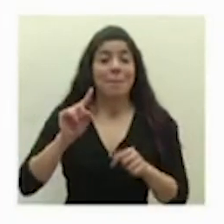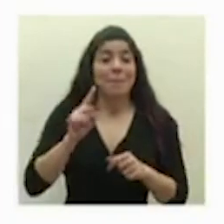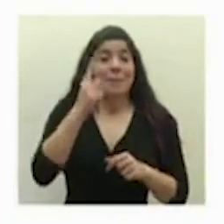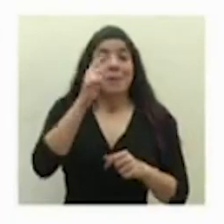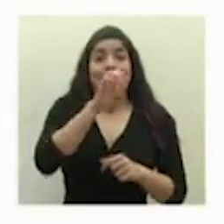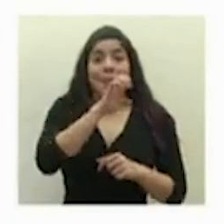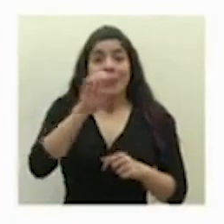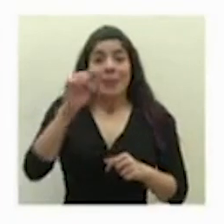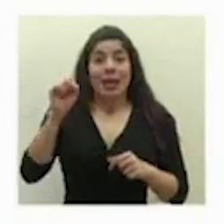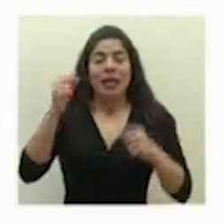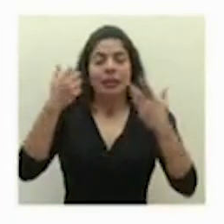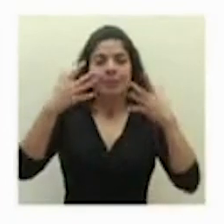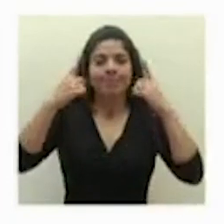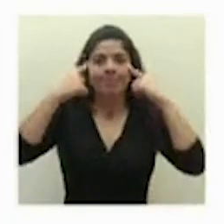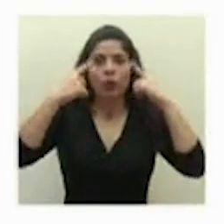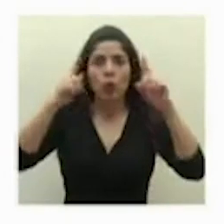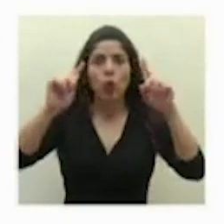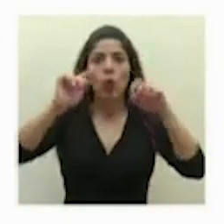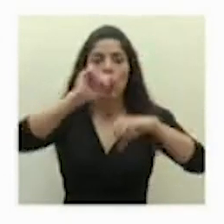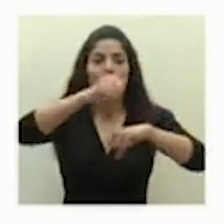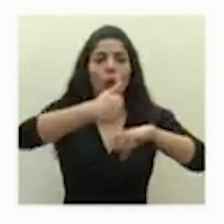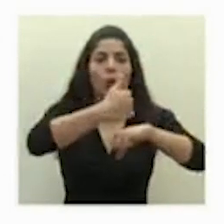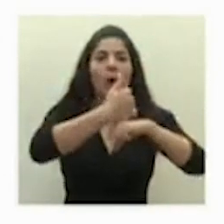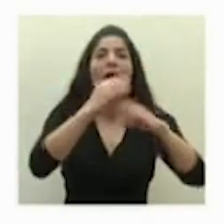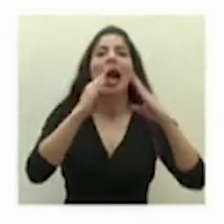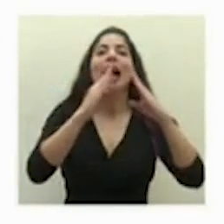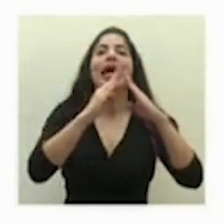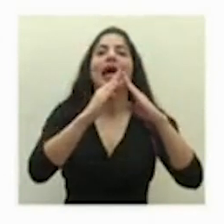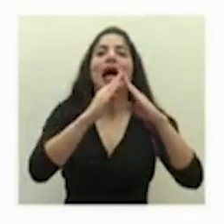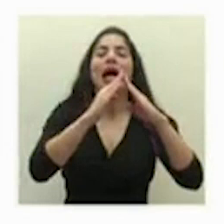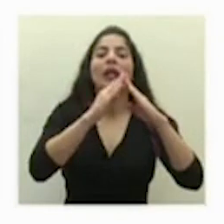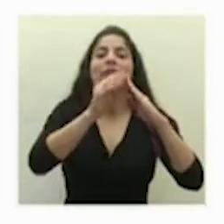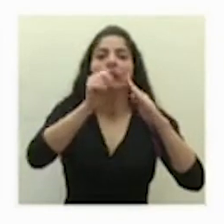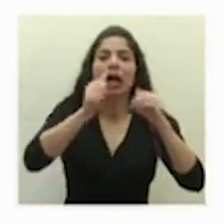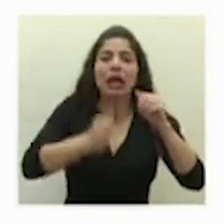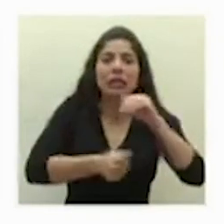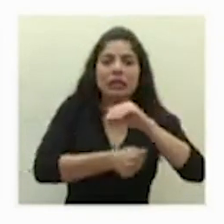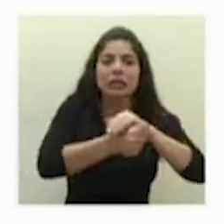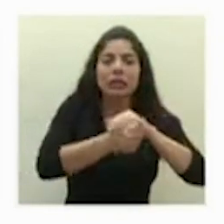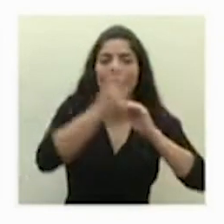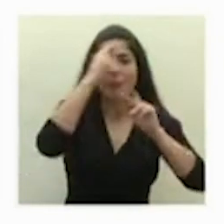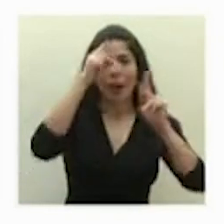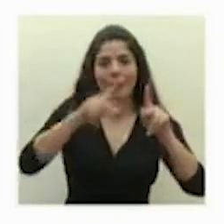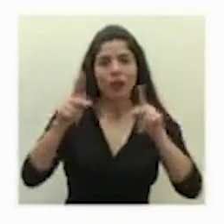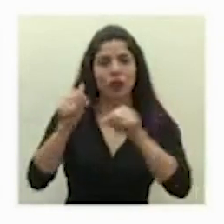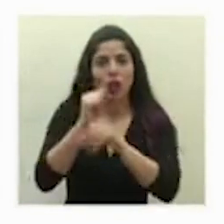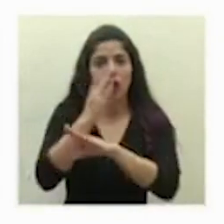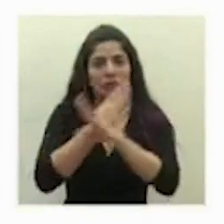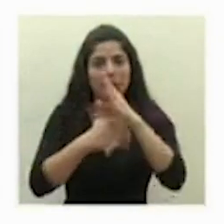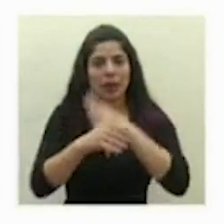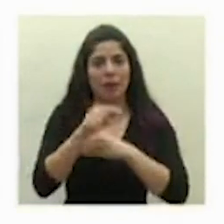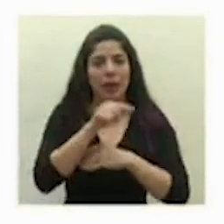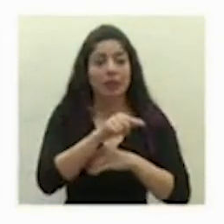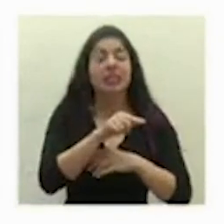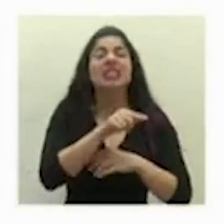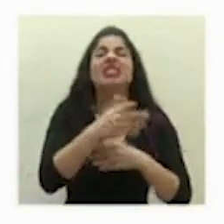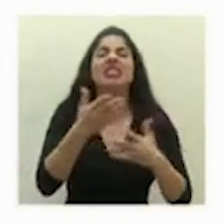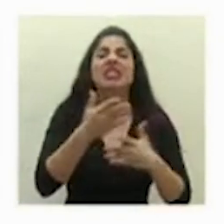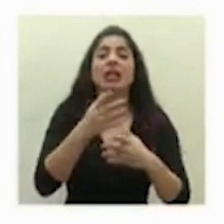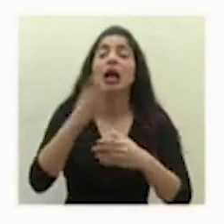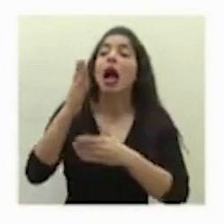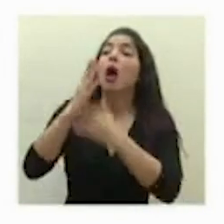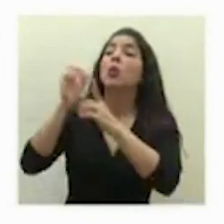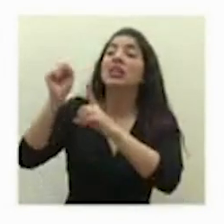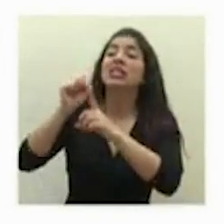logramos instalar la casa de aislamiento para las personas con discapacidad que son referidas por una